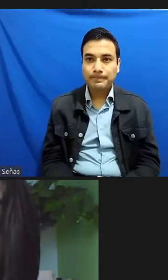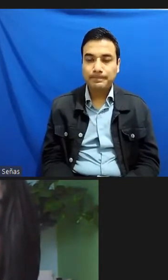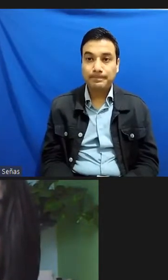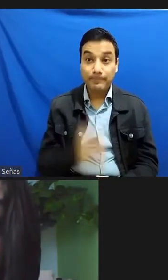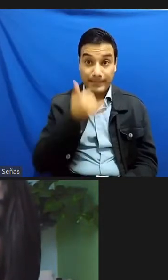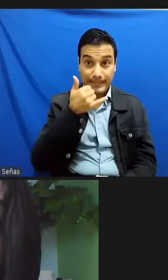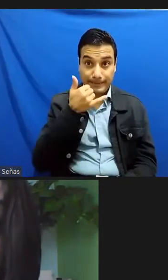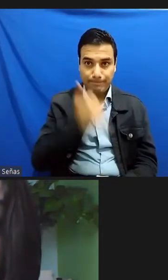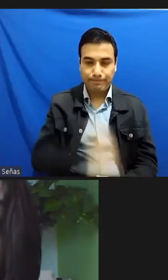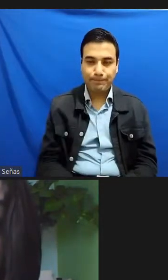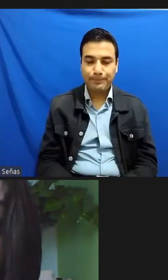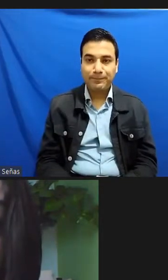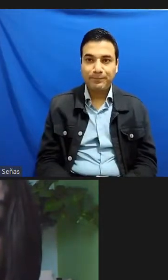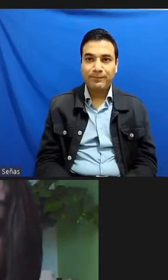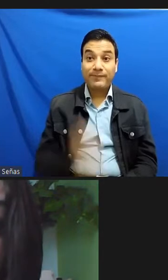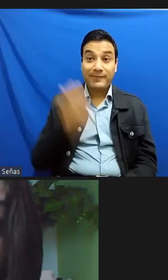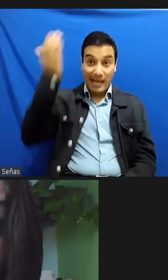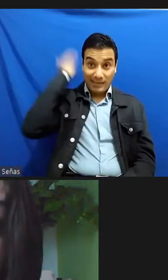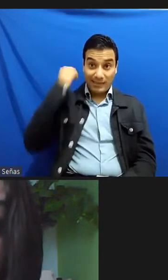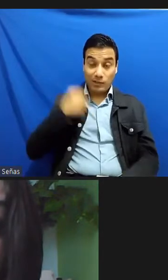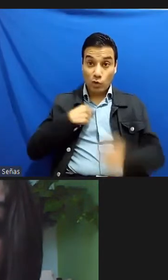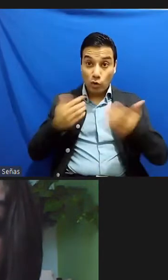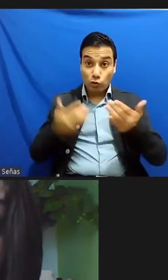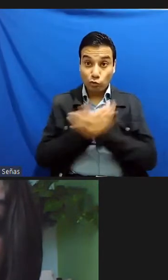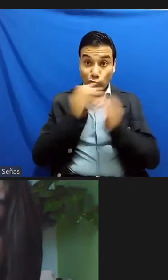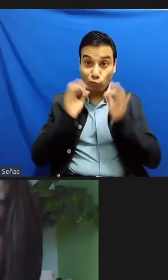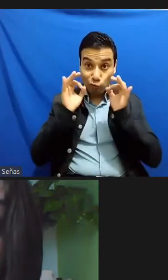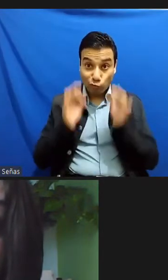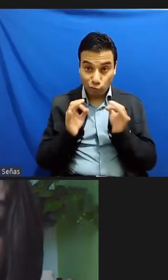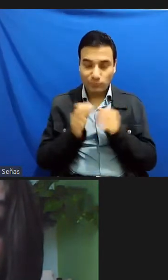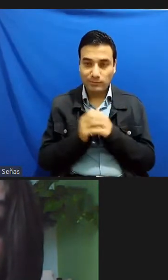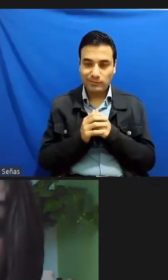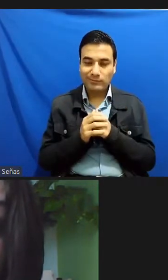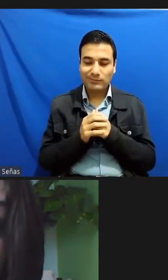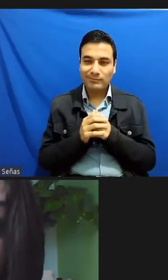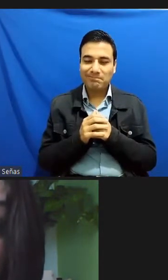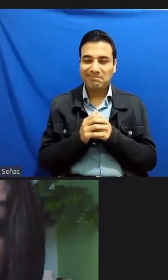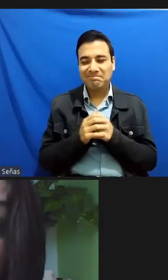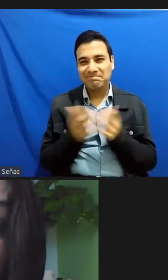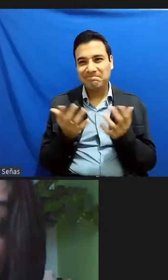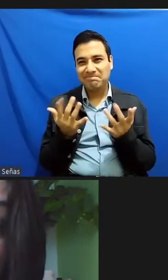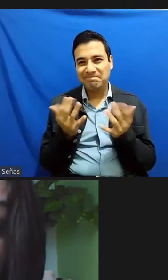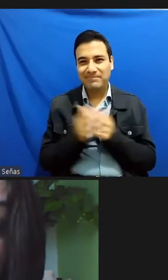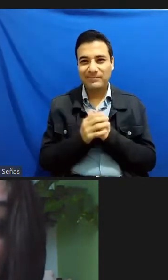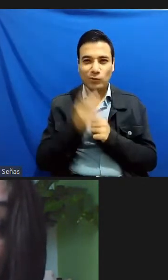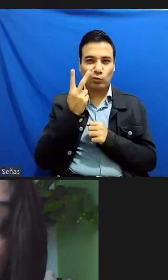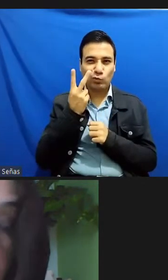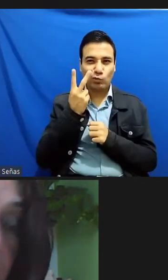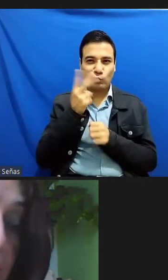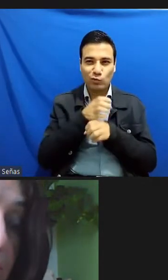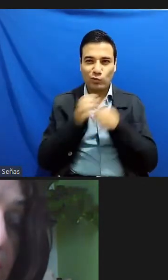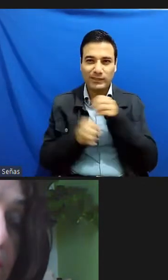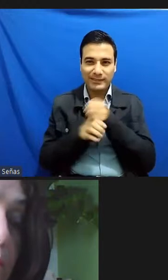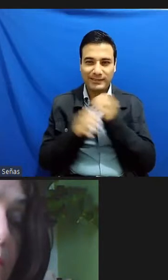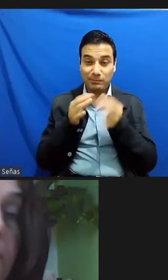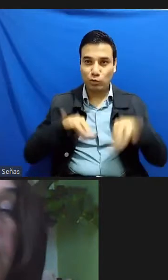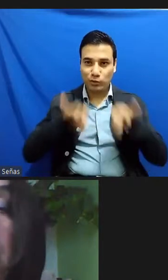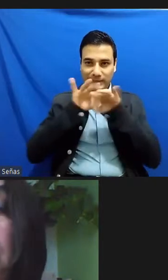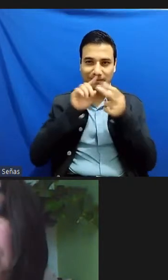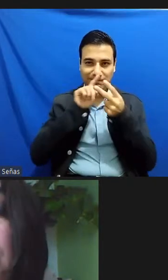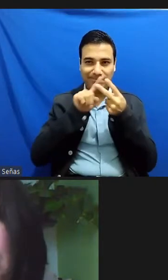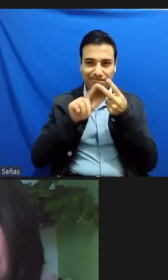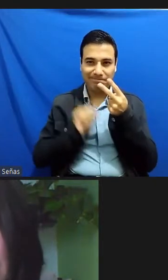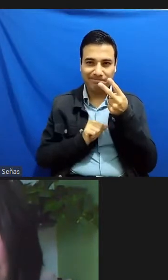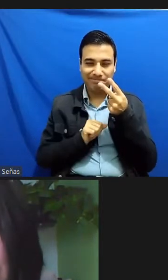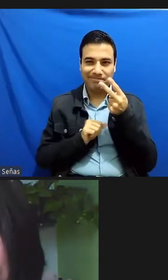en la época en que yo nací el tiempo en que yo nací se conjuntaban dos elementos muy importantes porque todavía eran